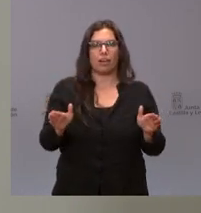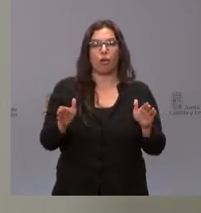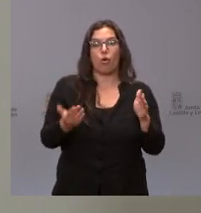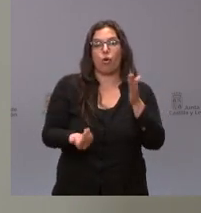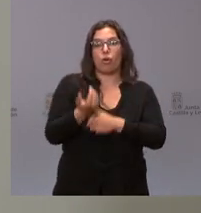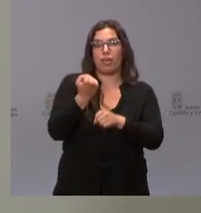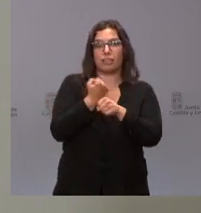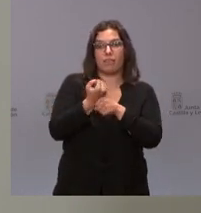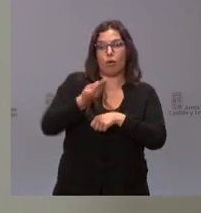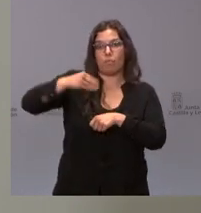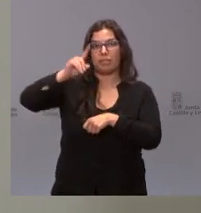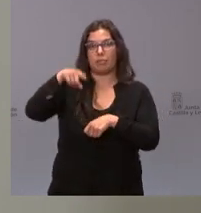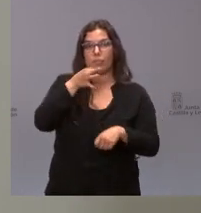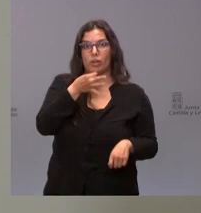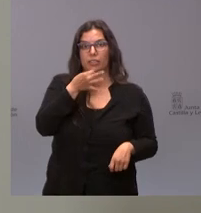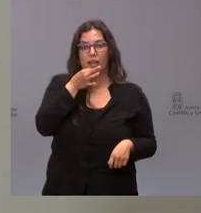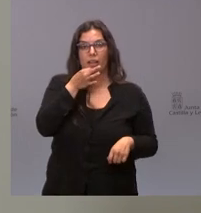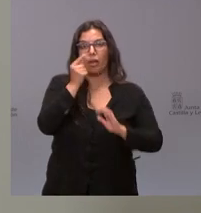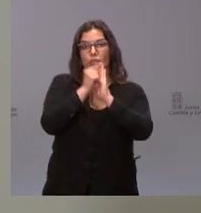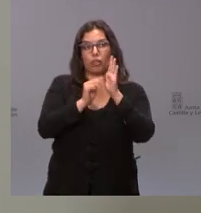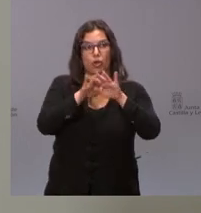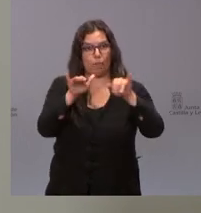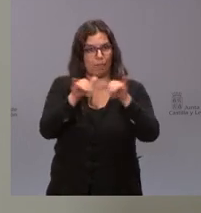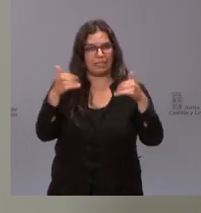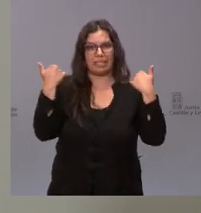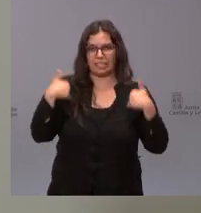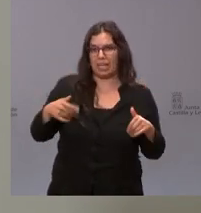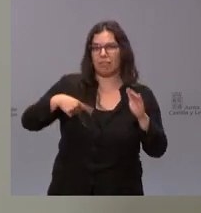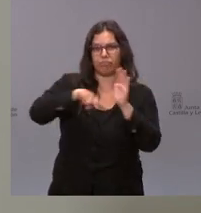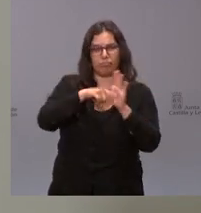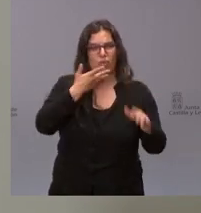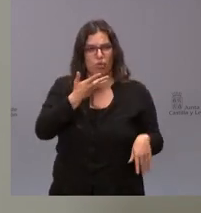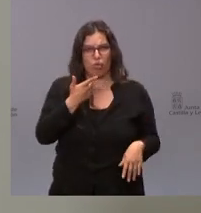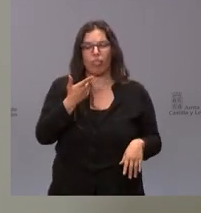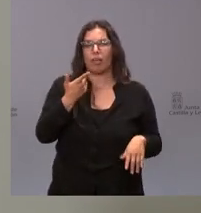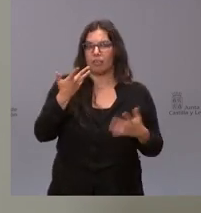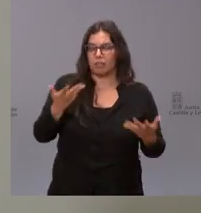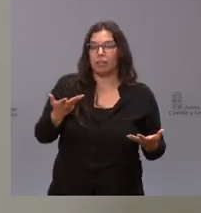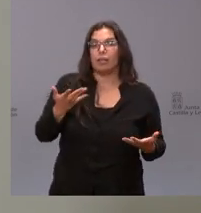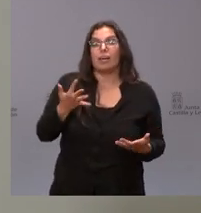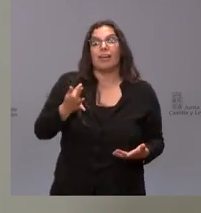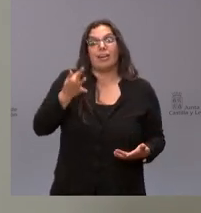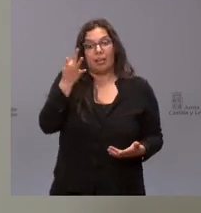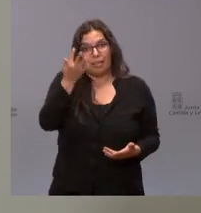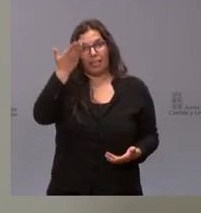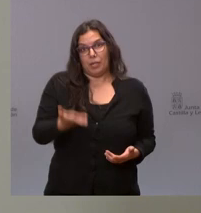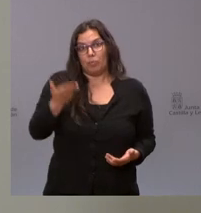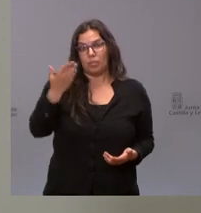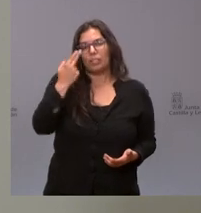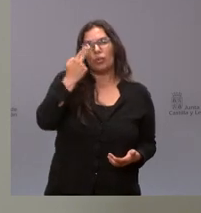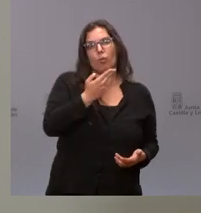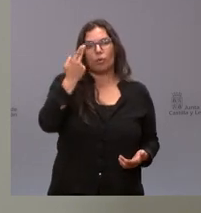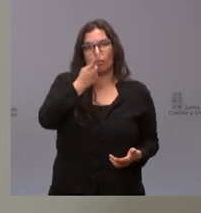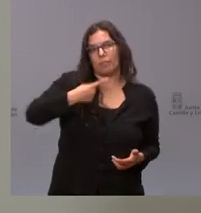de trabajo hacia la tarde en las condiciones compensatorias que ustedes ya conocen y que está a su disposición sino también el compromiso